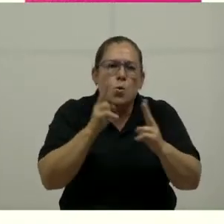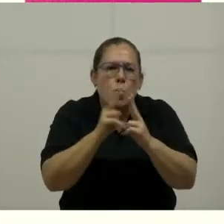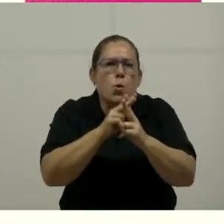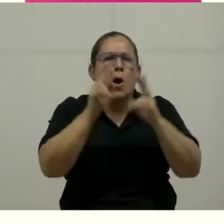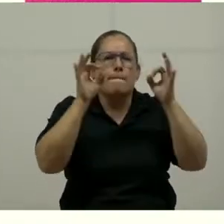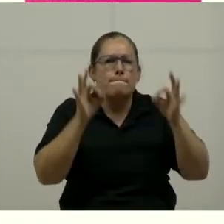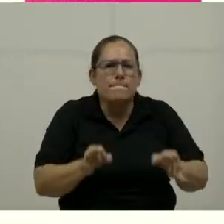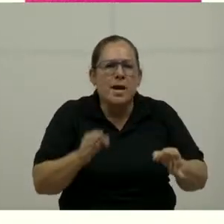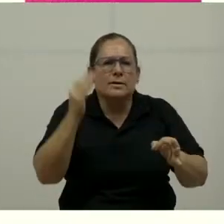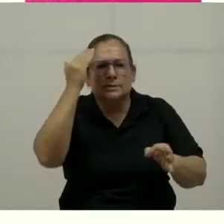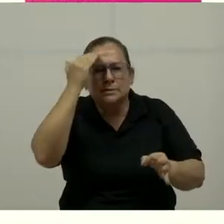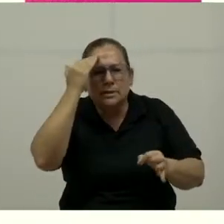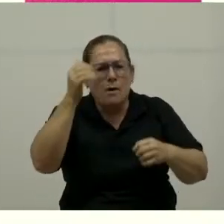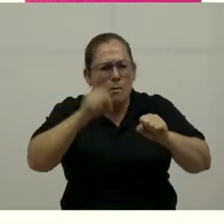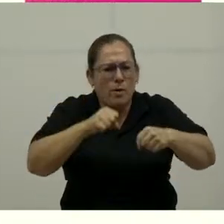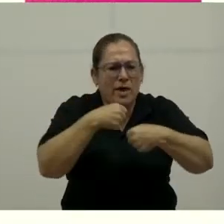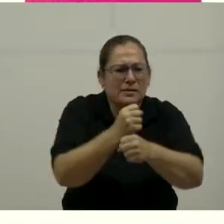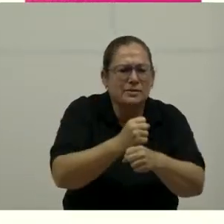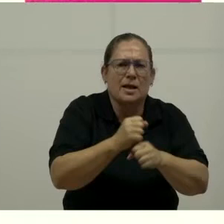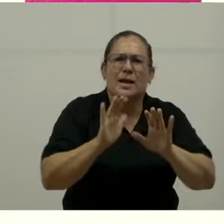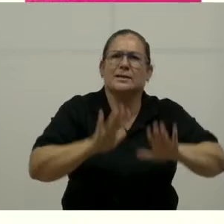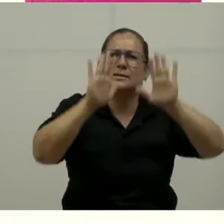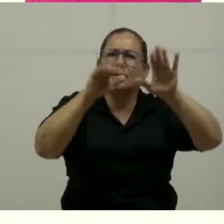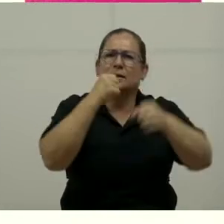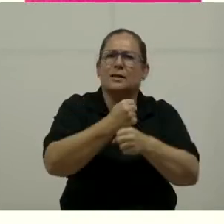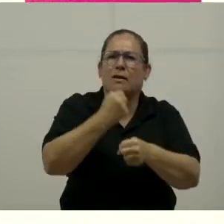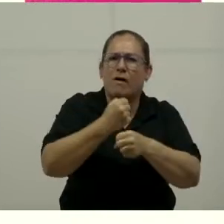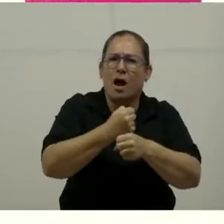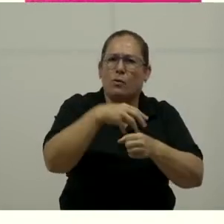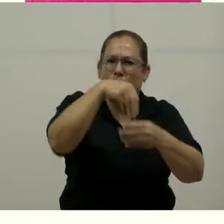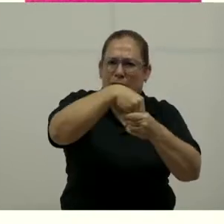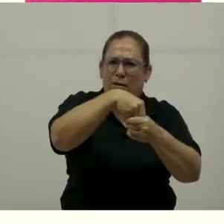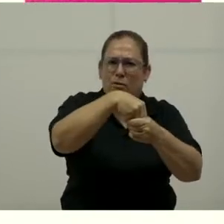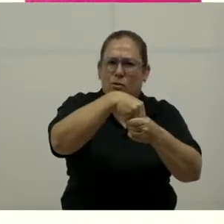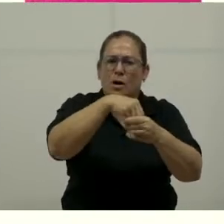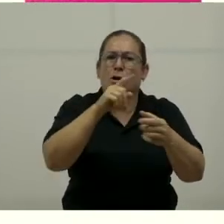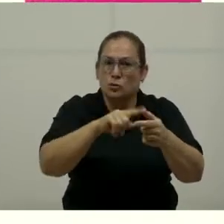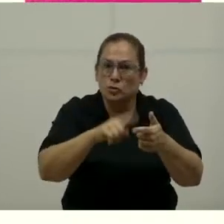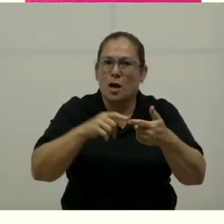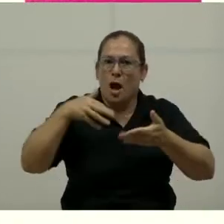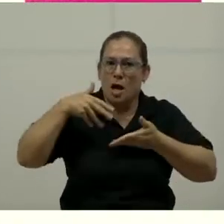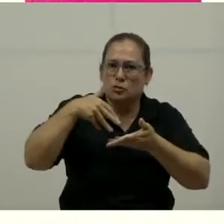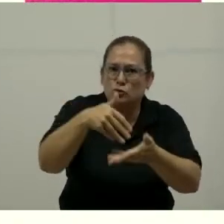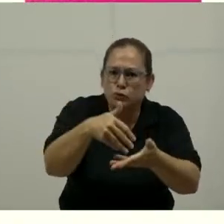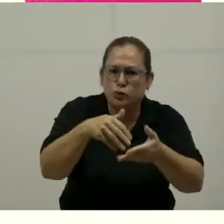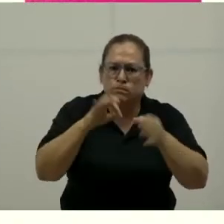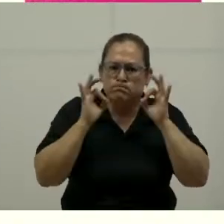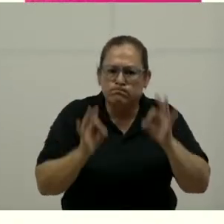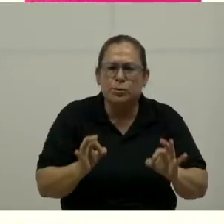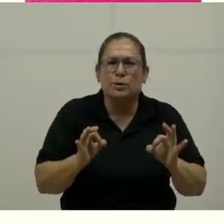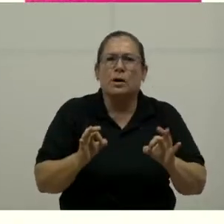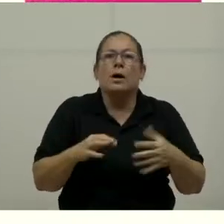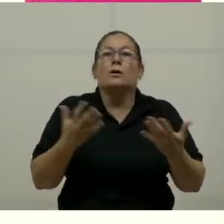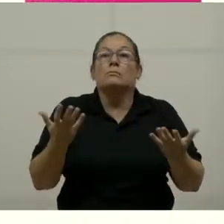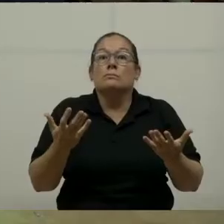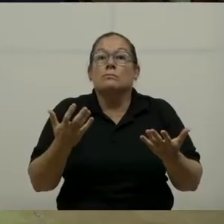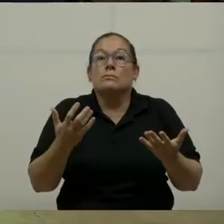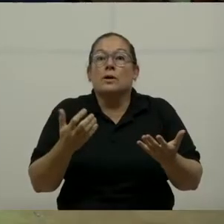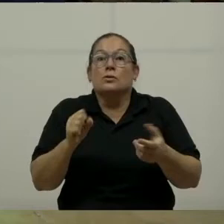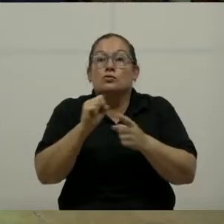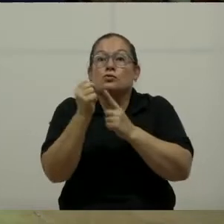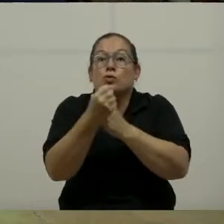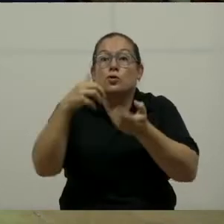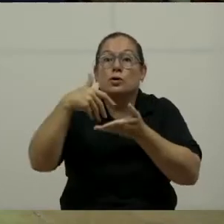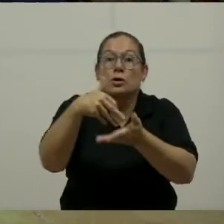puede hacer un excelente trabajo en esa institución. Tenemos que hacer los estudios. O sea, sabemos, hemos hecho estudios en